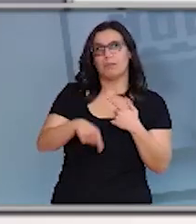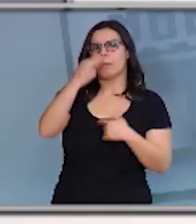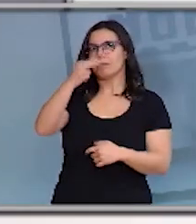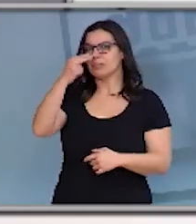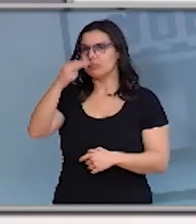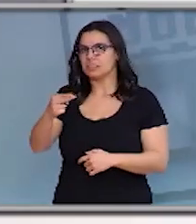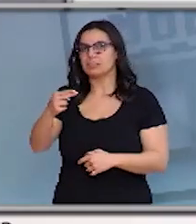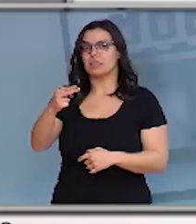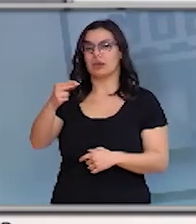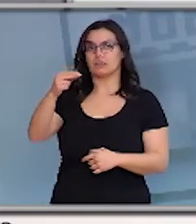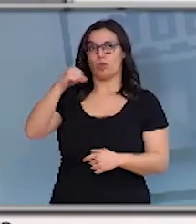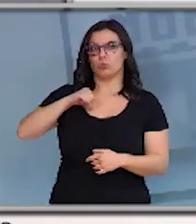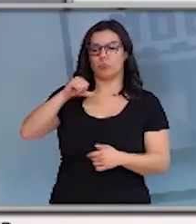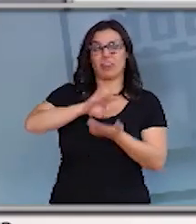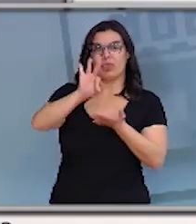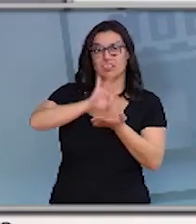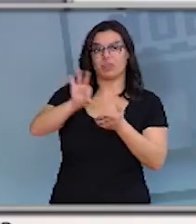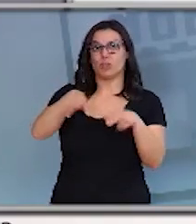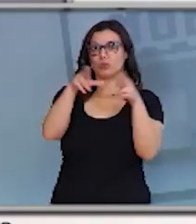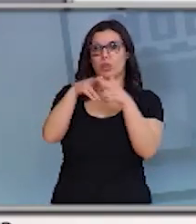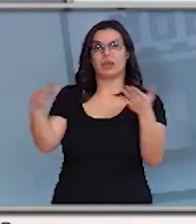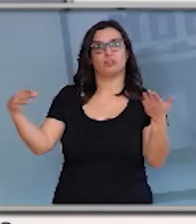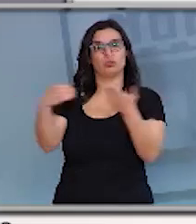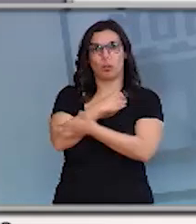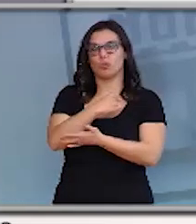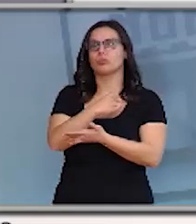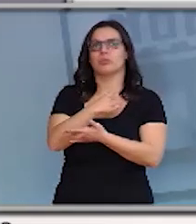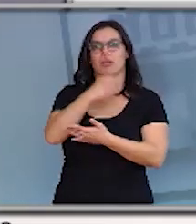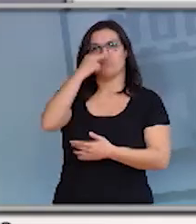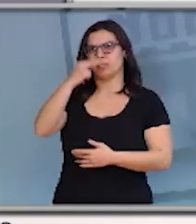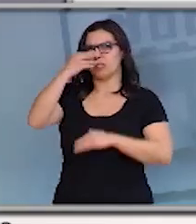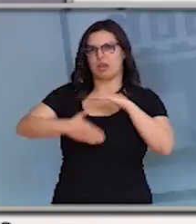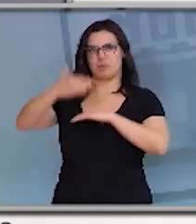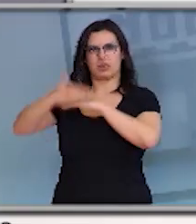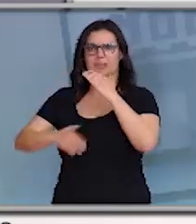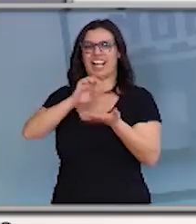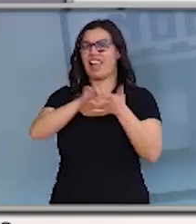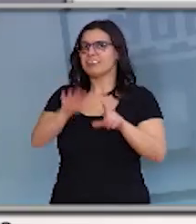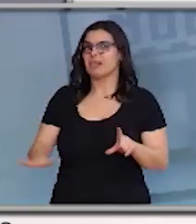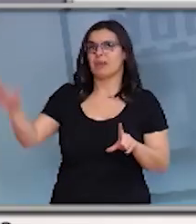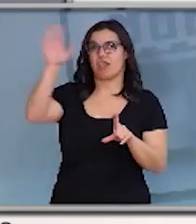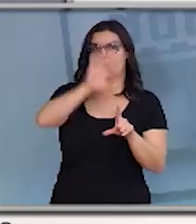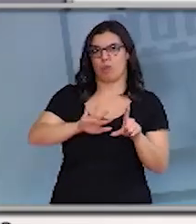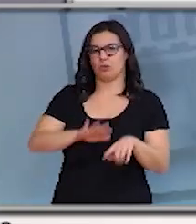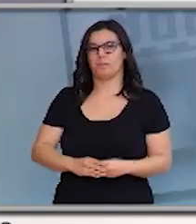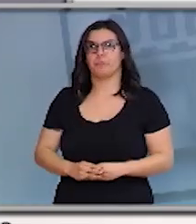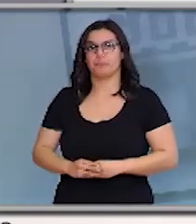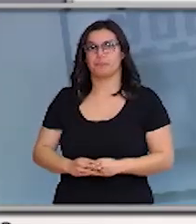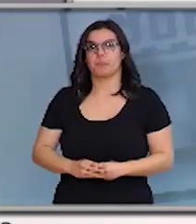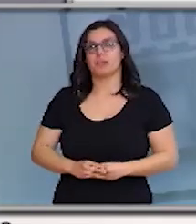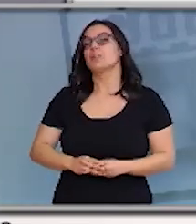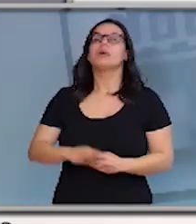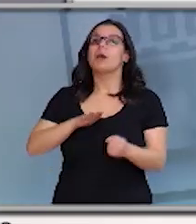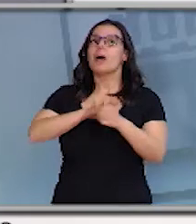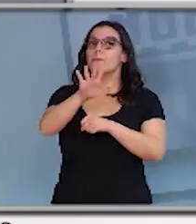visitas a centros de servicios sociales de toda a comunidade autónoma. Sólo no ámbito educativo estamos